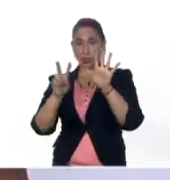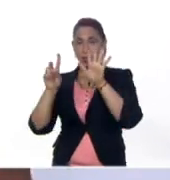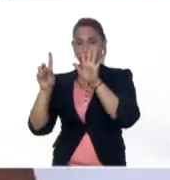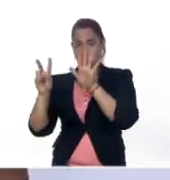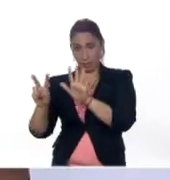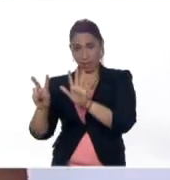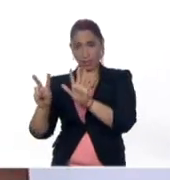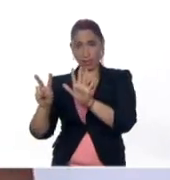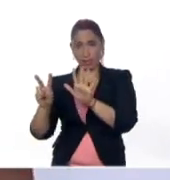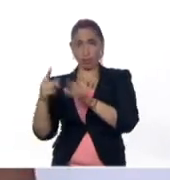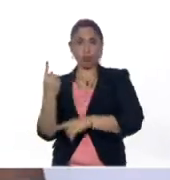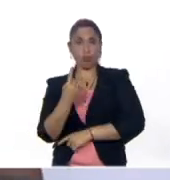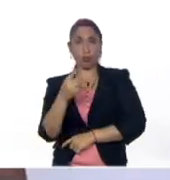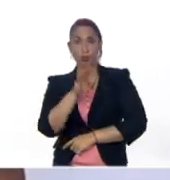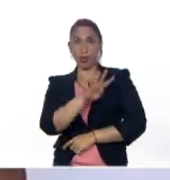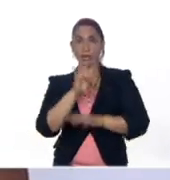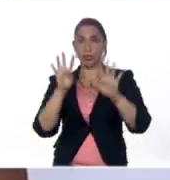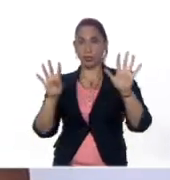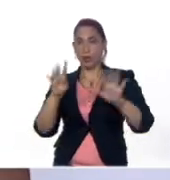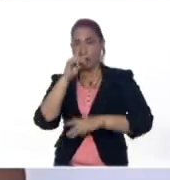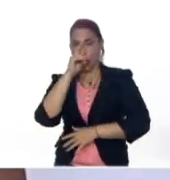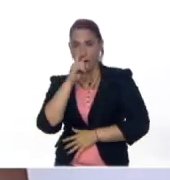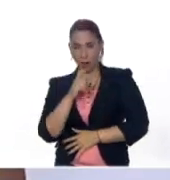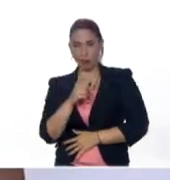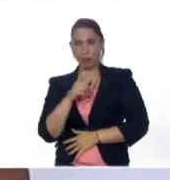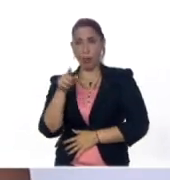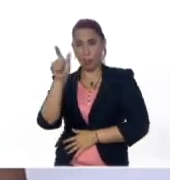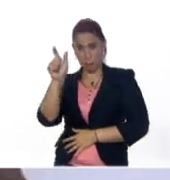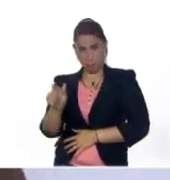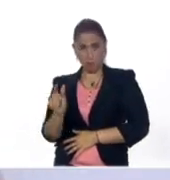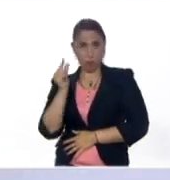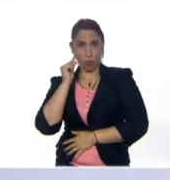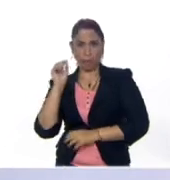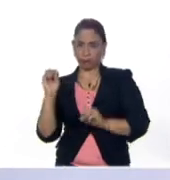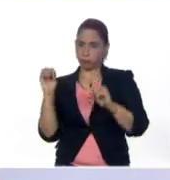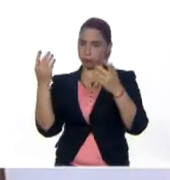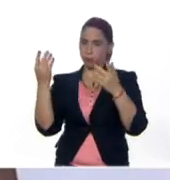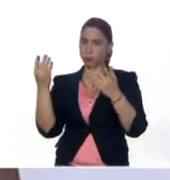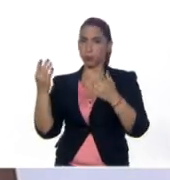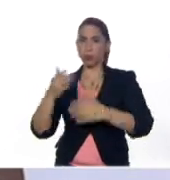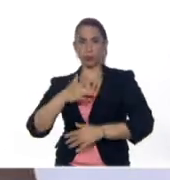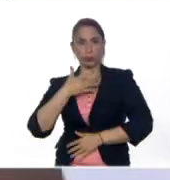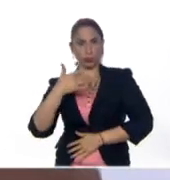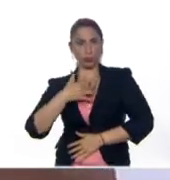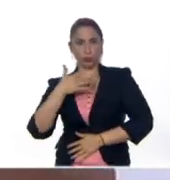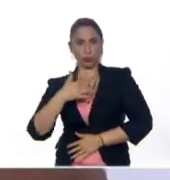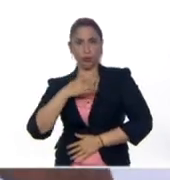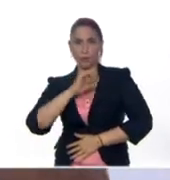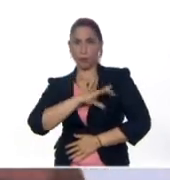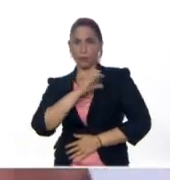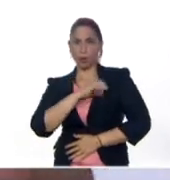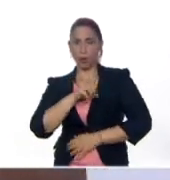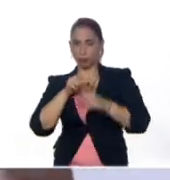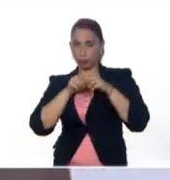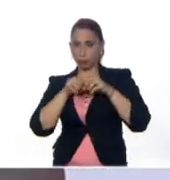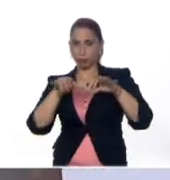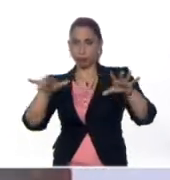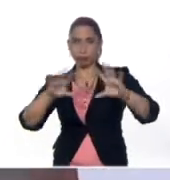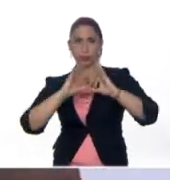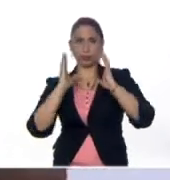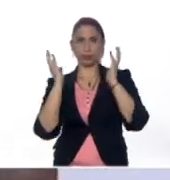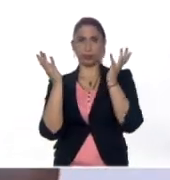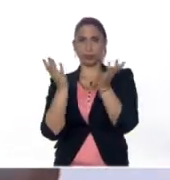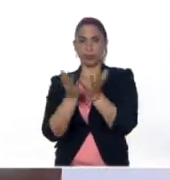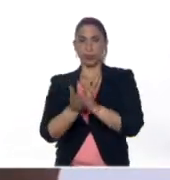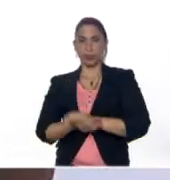49 años de edad. Grandiosa creadora que supo rescatar el folclor chileno y llevarlo a todas partes del mundo.